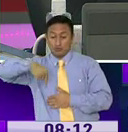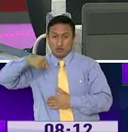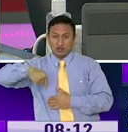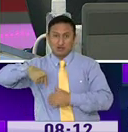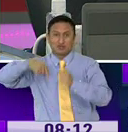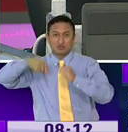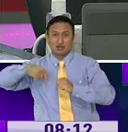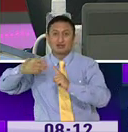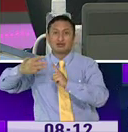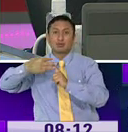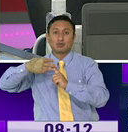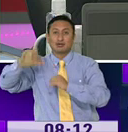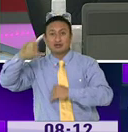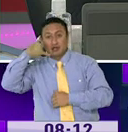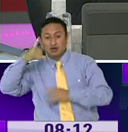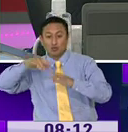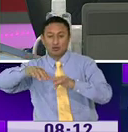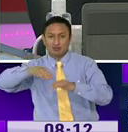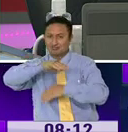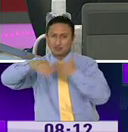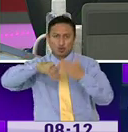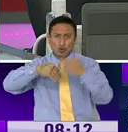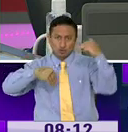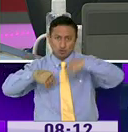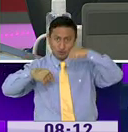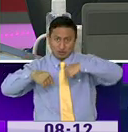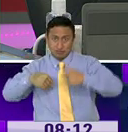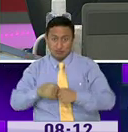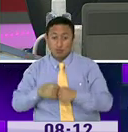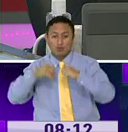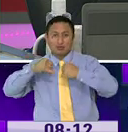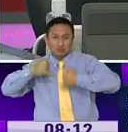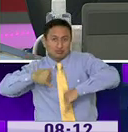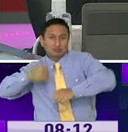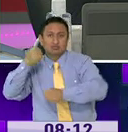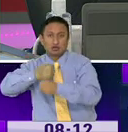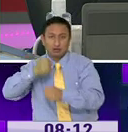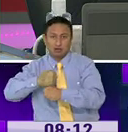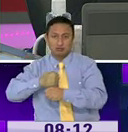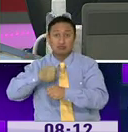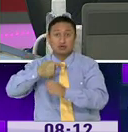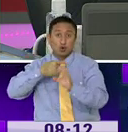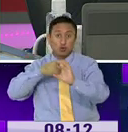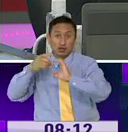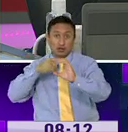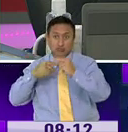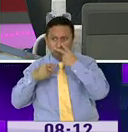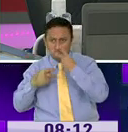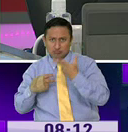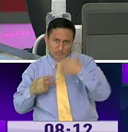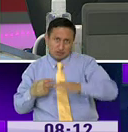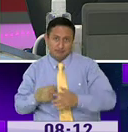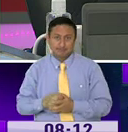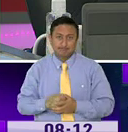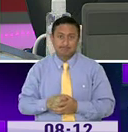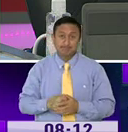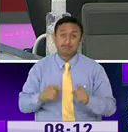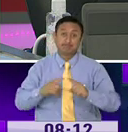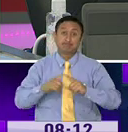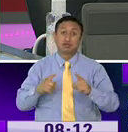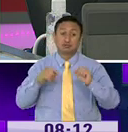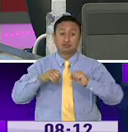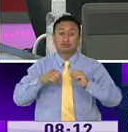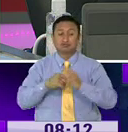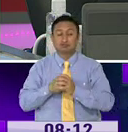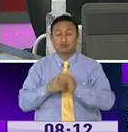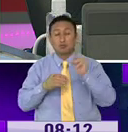facilidades, internet, celulares, computadoras, todo, y puedo continuar al mando de la comunicación. Lo que sí quisiera